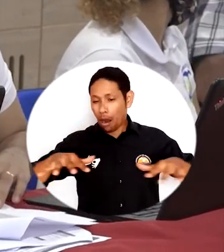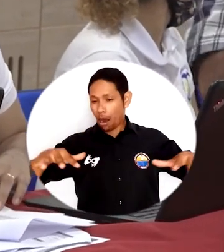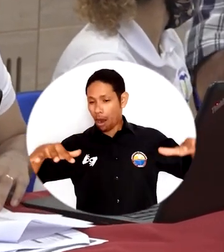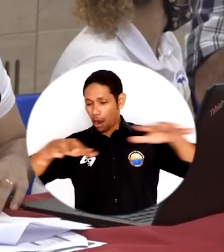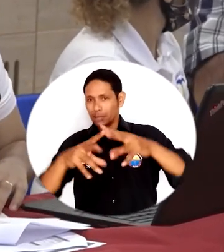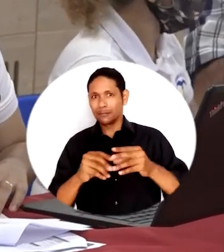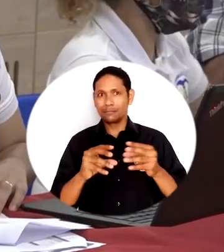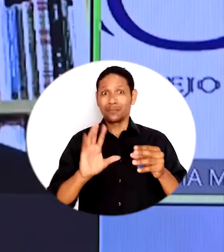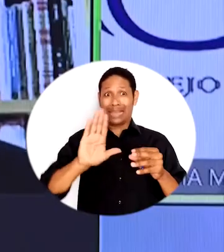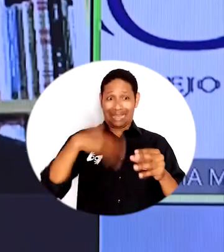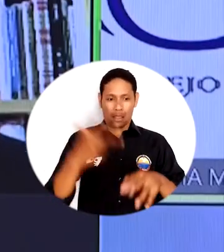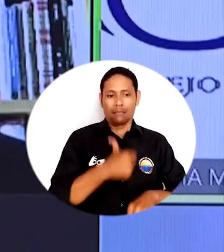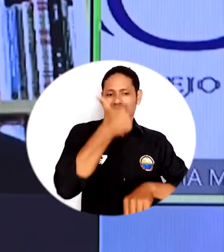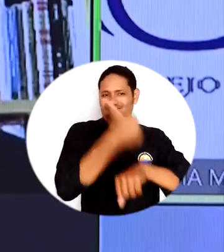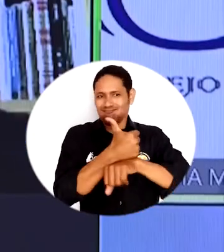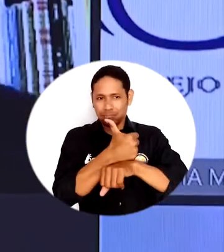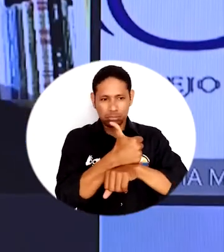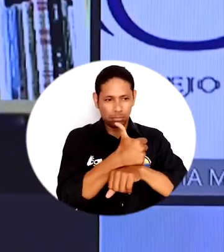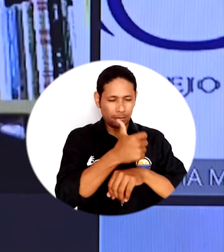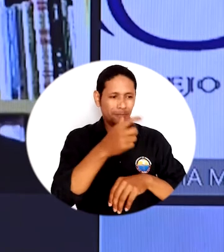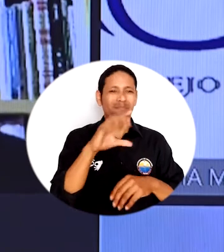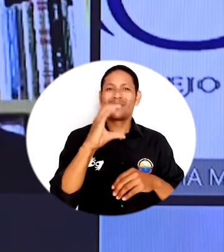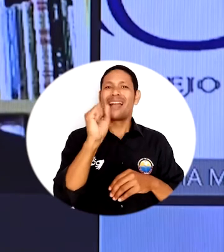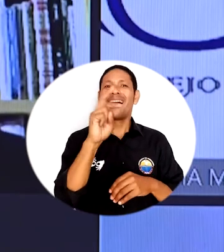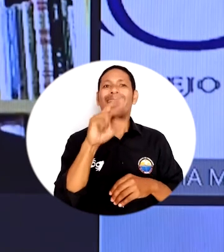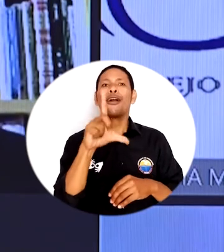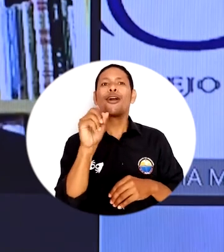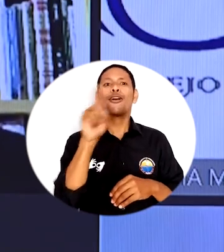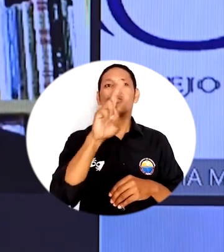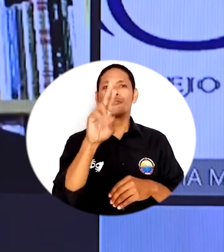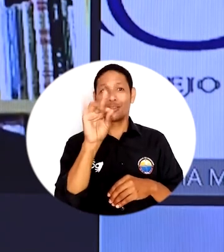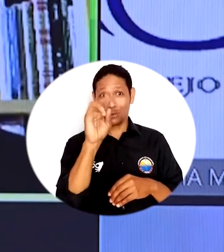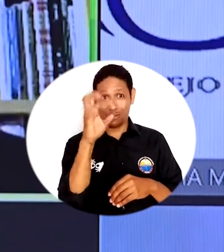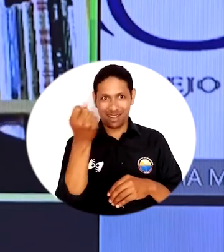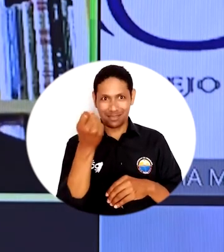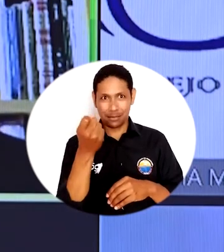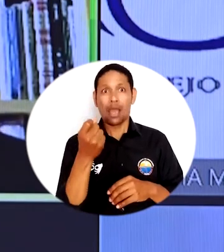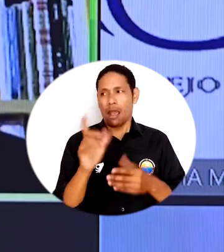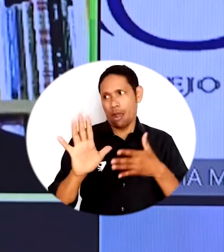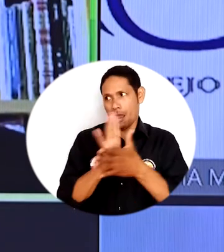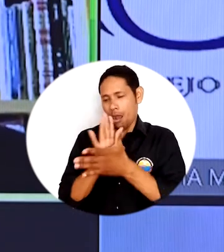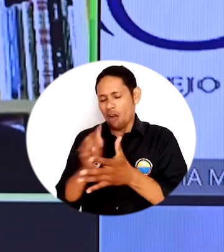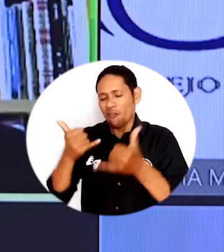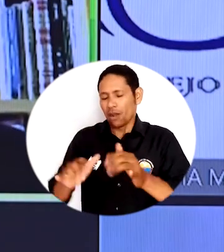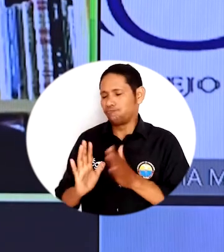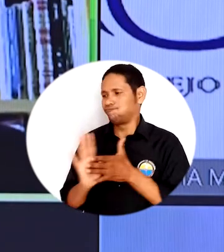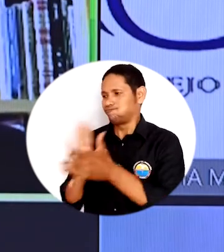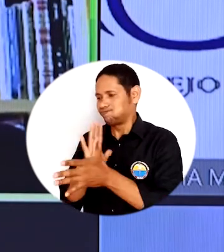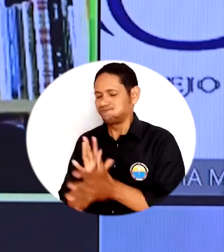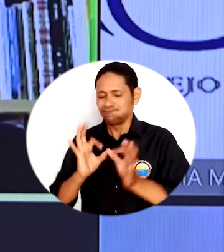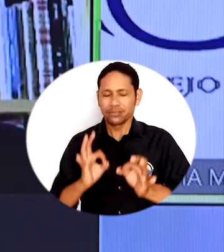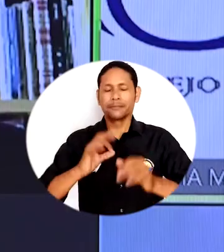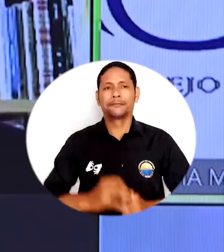universitarios liderados por el rector Pablo Vera Salazar, donde el doctor Carlos Hernández Rodríguez, par coordinador, entregó el